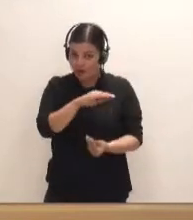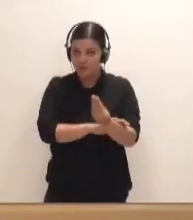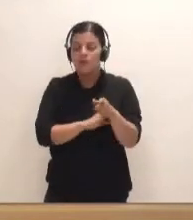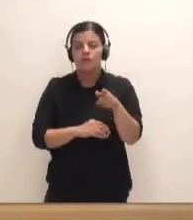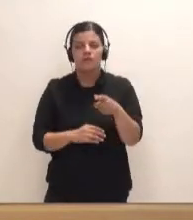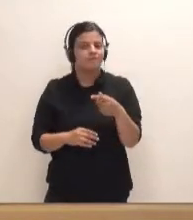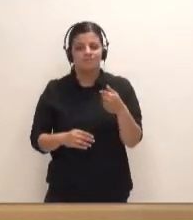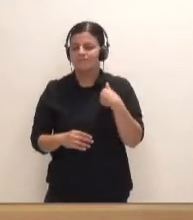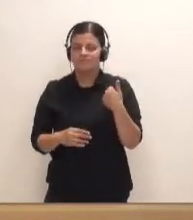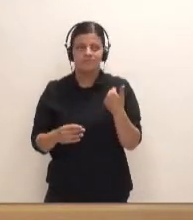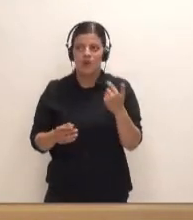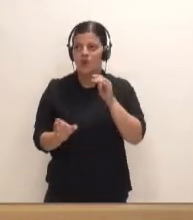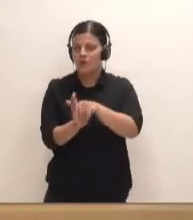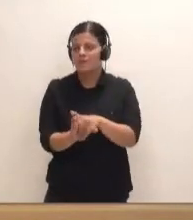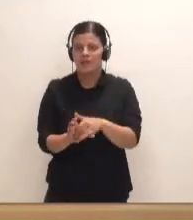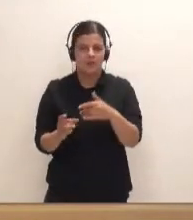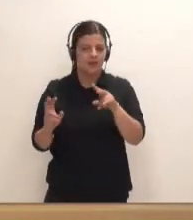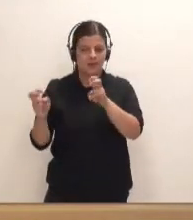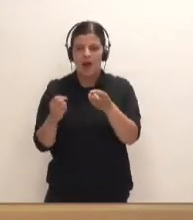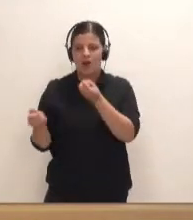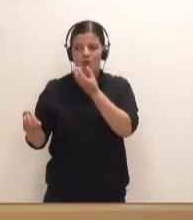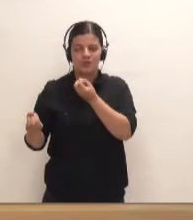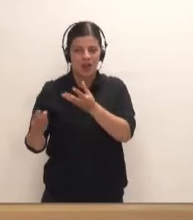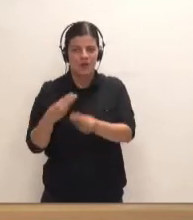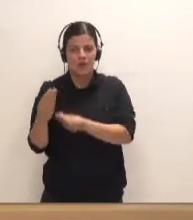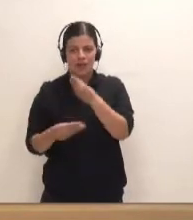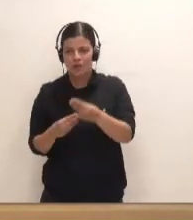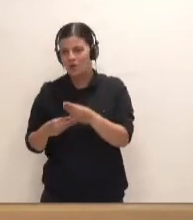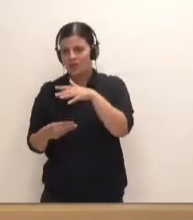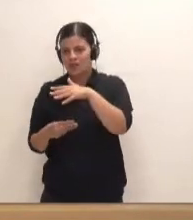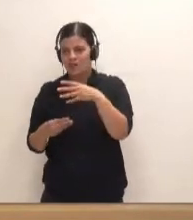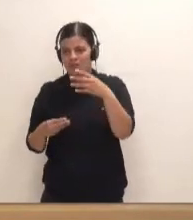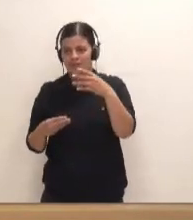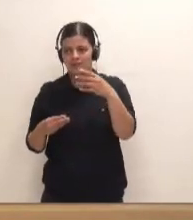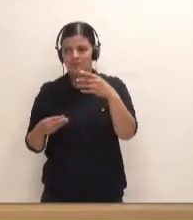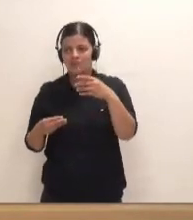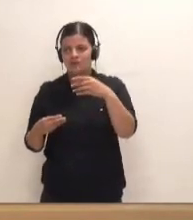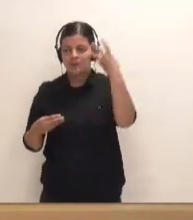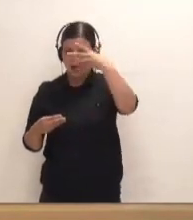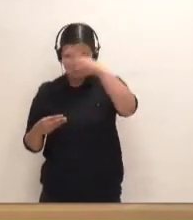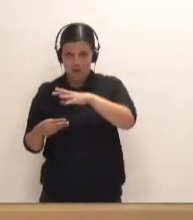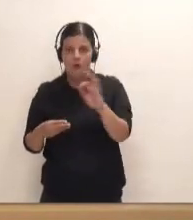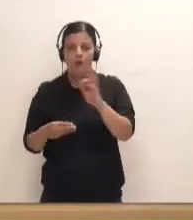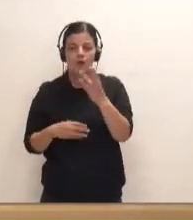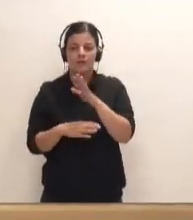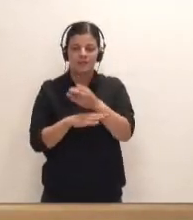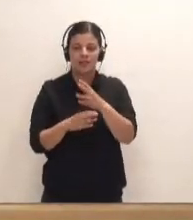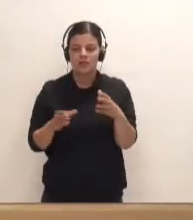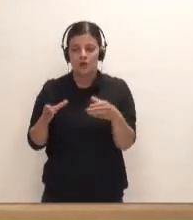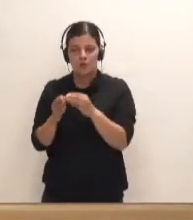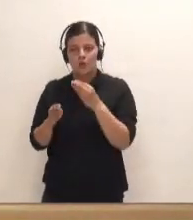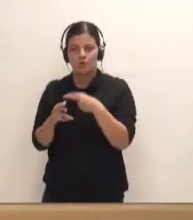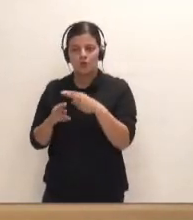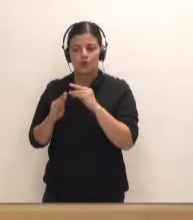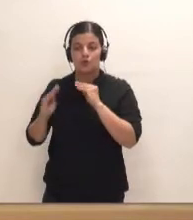comenta usted, yo no voy a entrar en los comentarios que han hecho no solo el señor Clavijo defendiéndose el puerto, todos los representantes de su partido en el